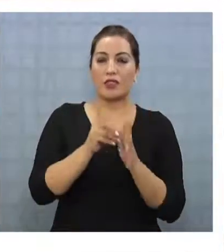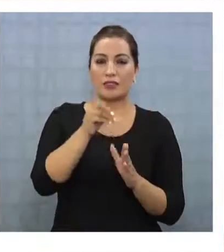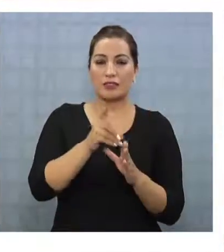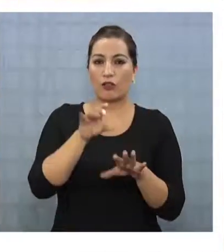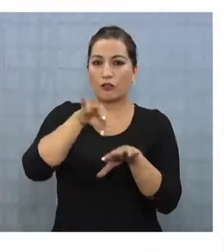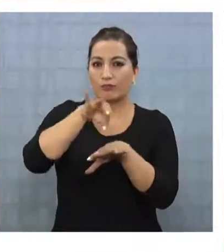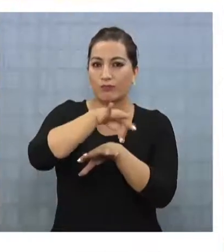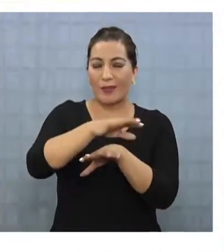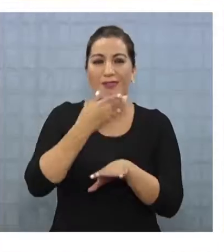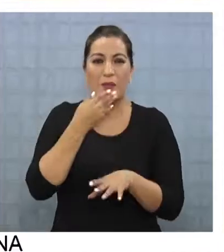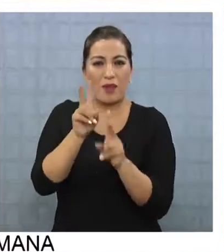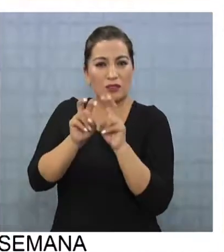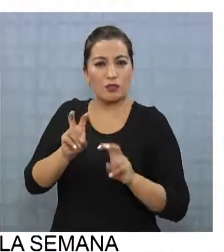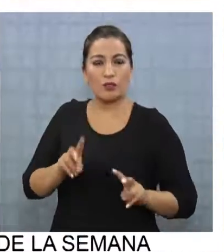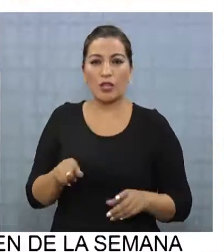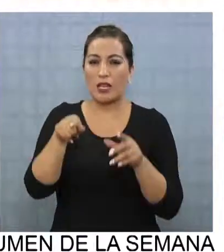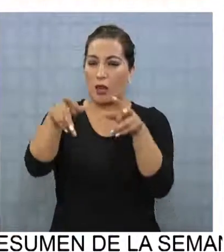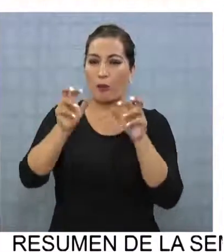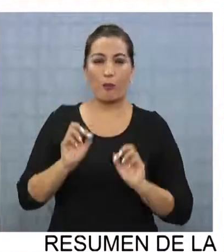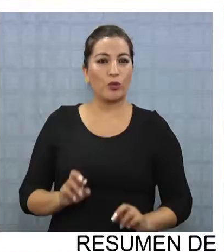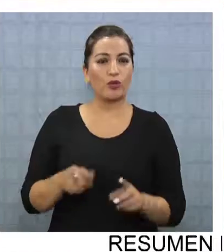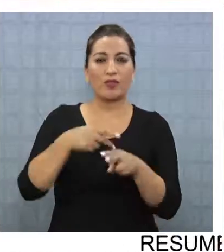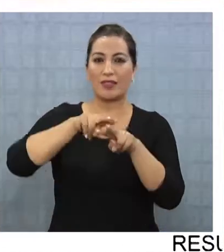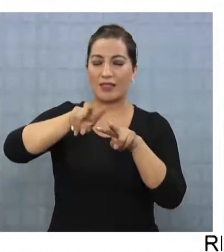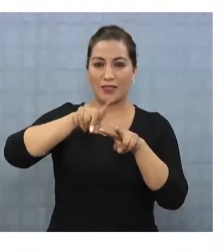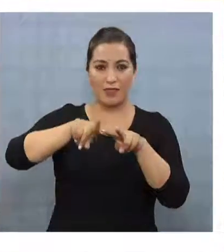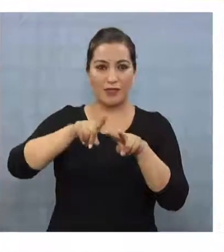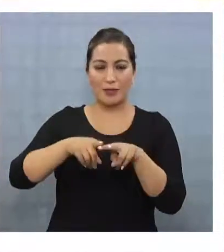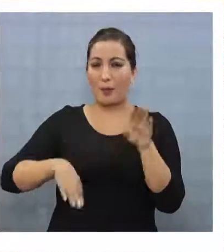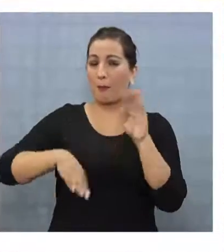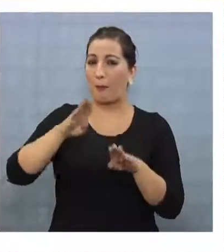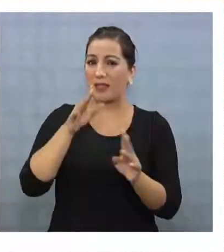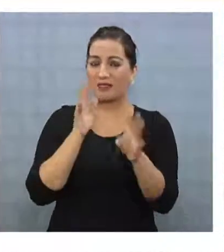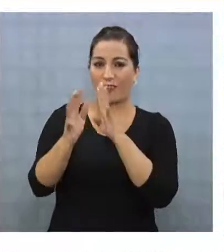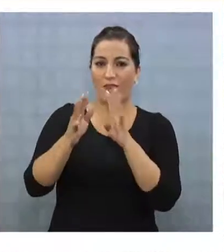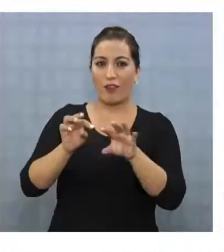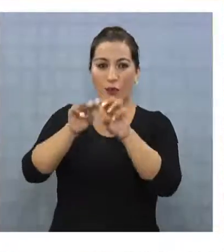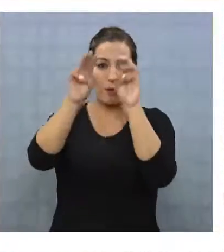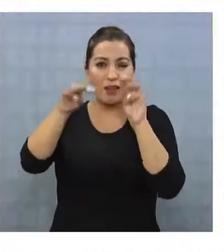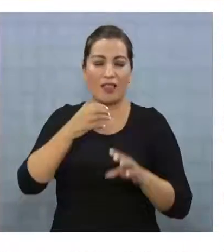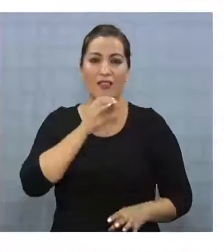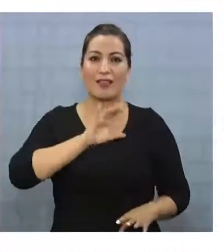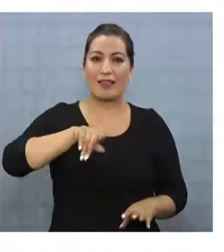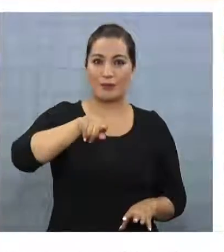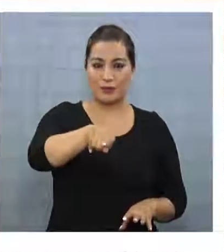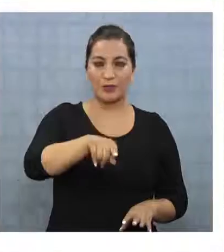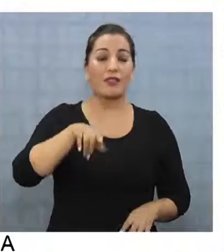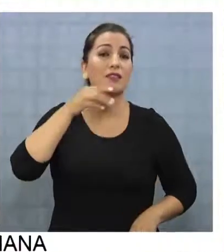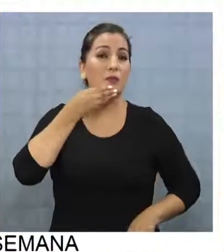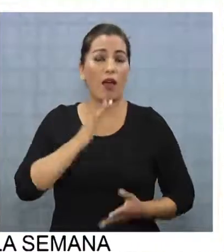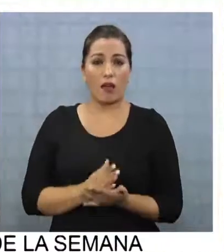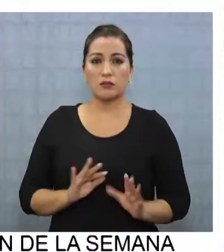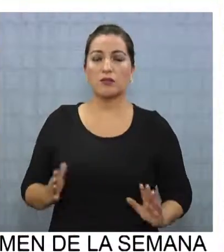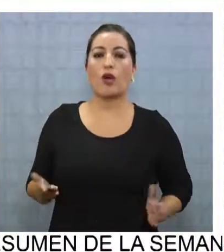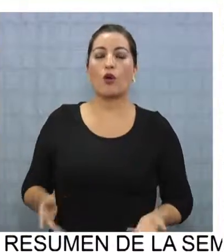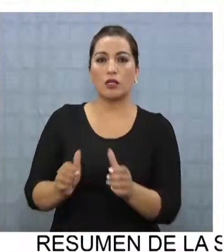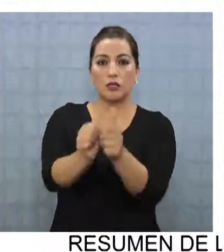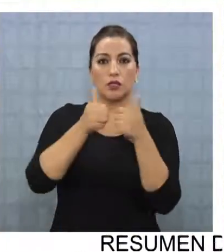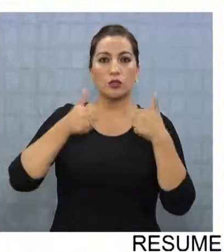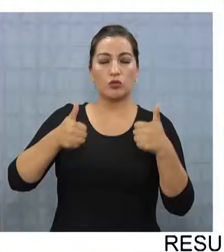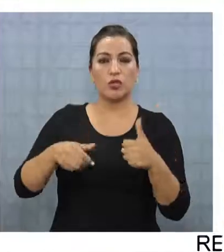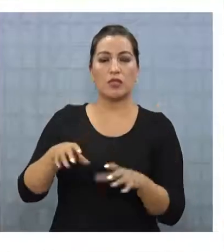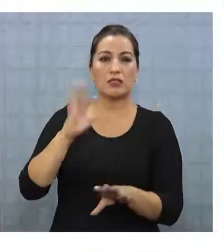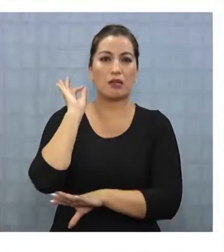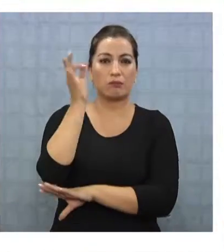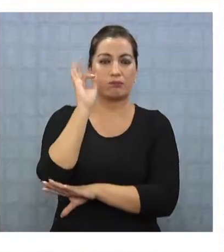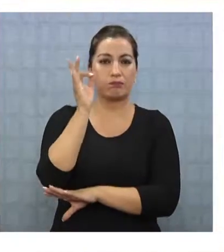Instituto de Desarrollo Agropecuario también estudia la posibilidad de realizar con mayor frecuencia estos mercados campesinos. Hasta